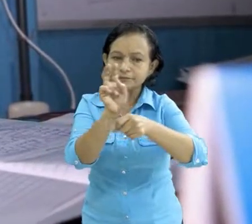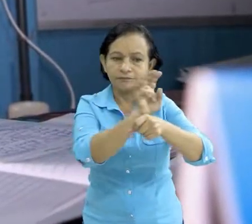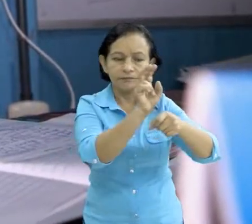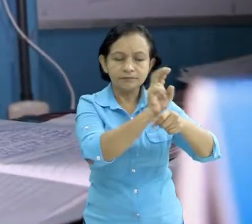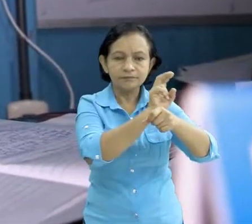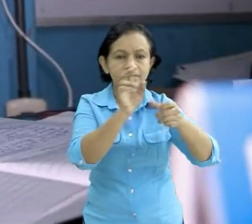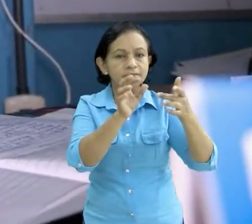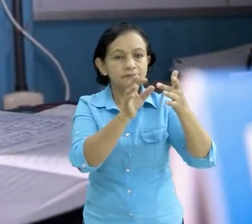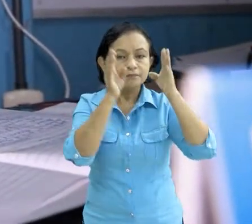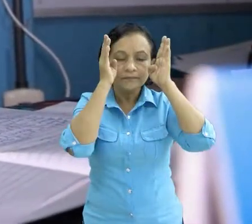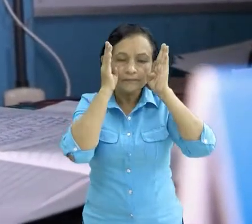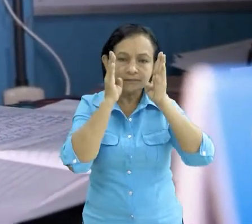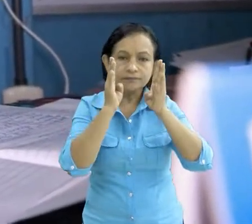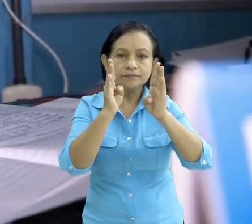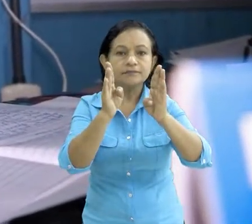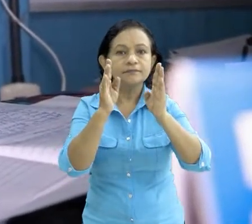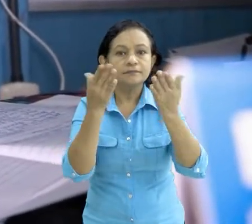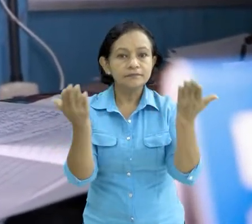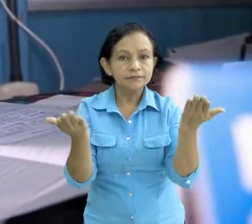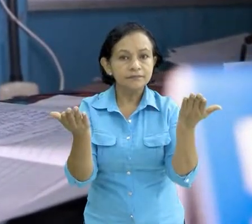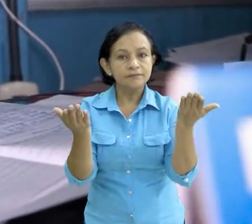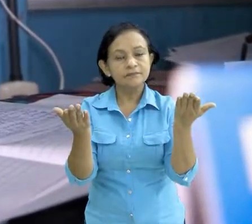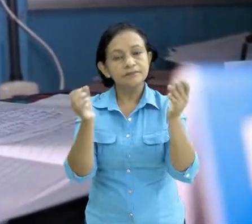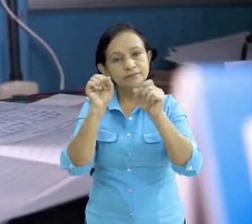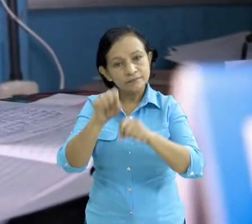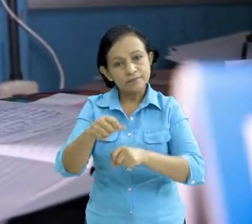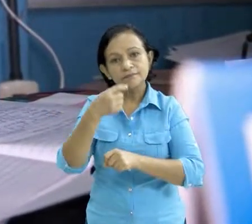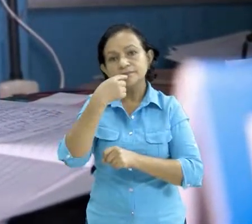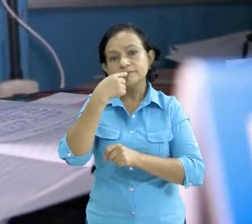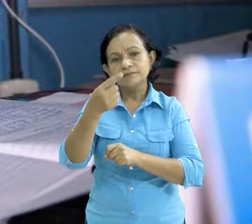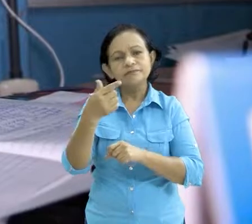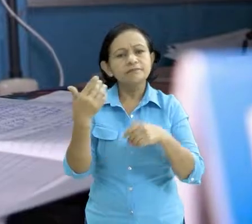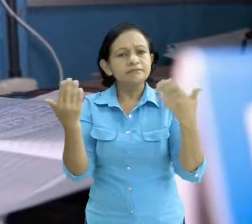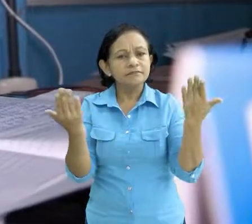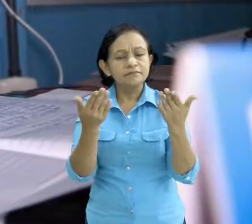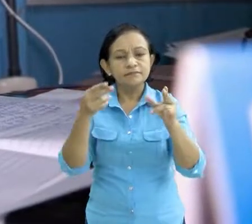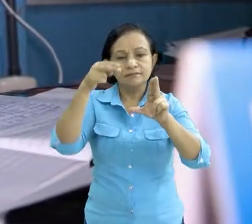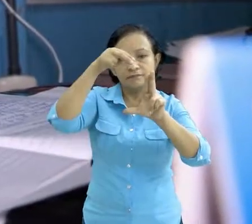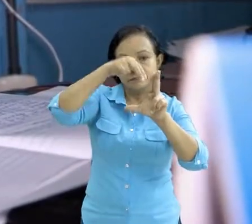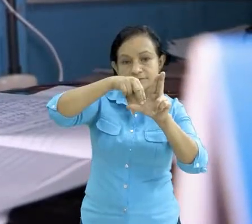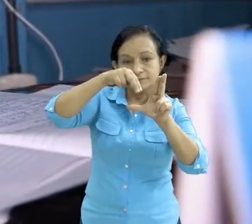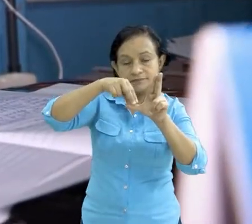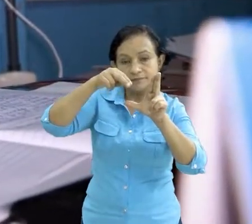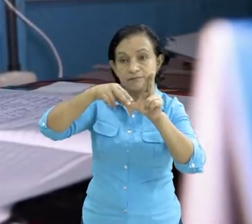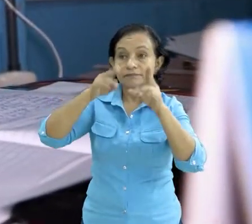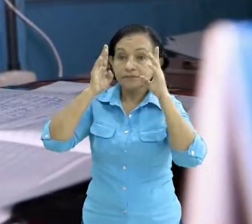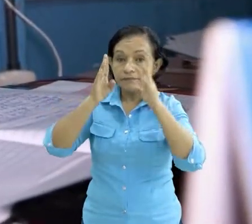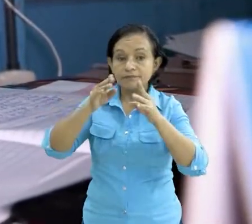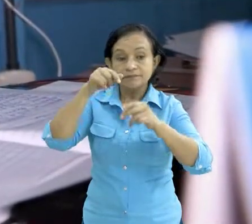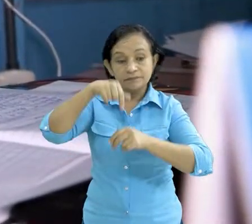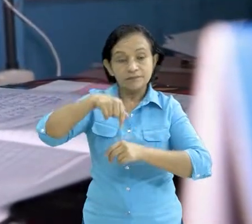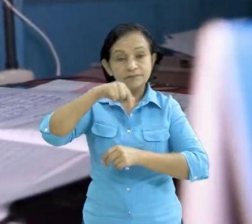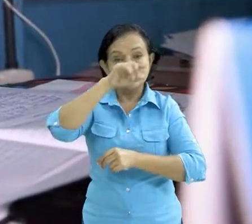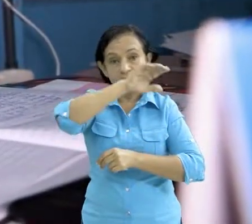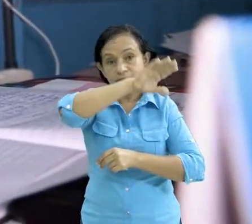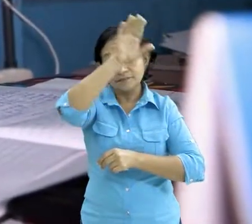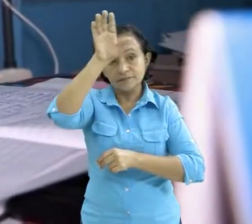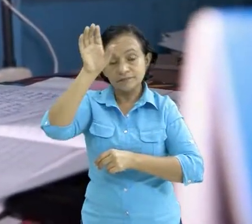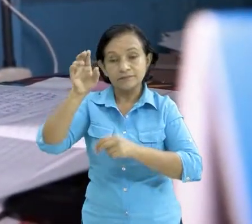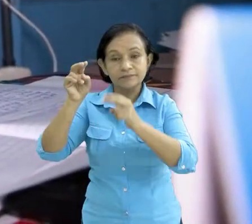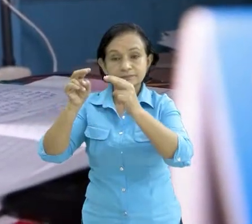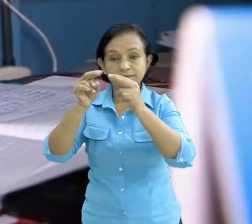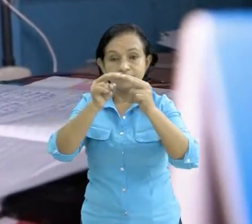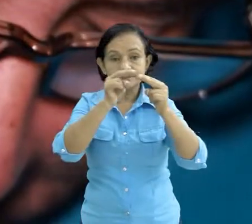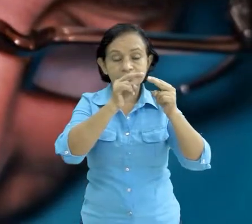específicamente a atender digamos al SINAPRE como tal en el departamento para hacer las